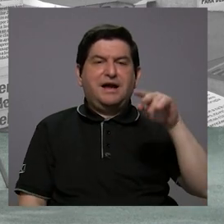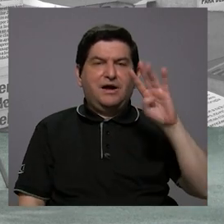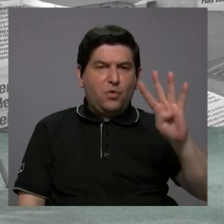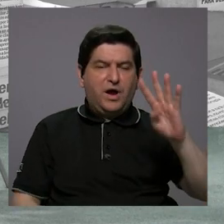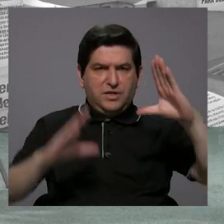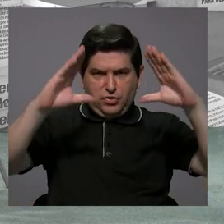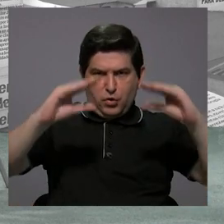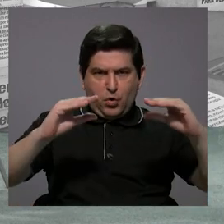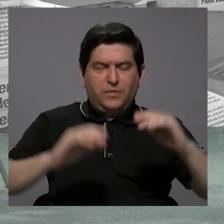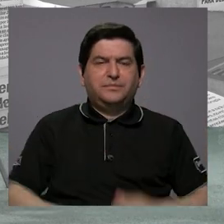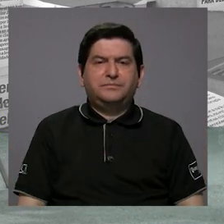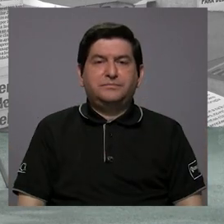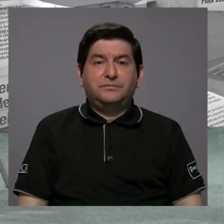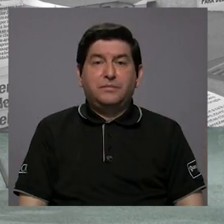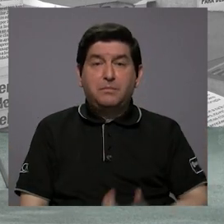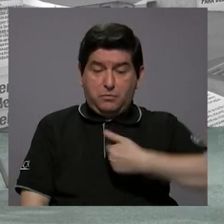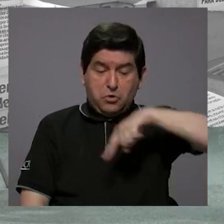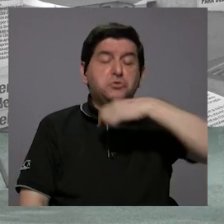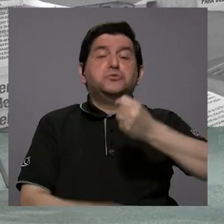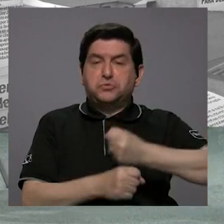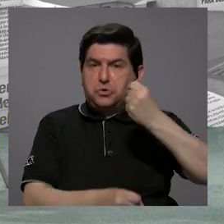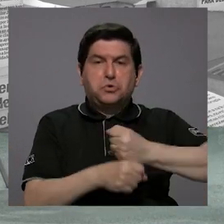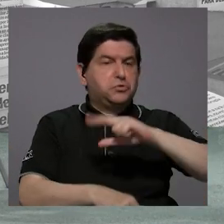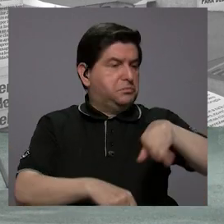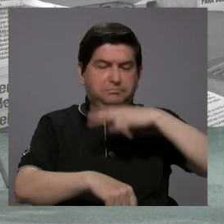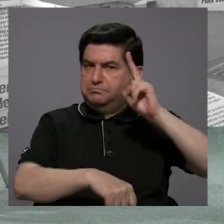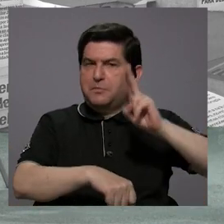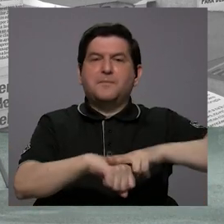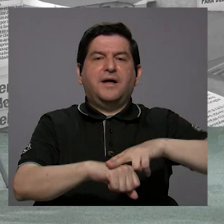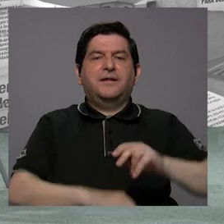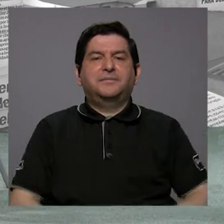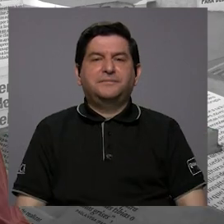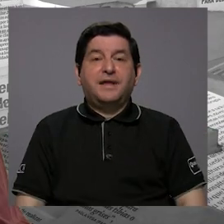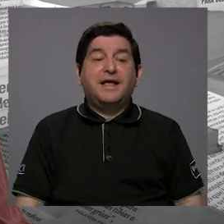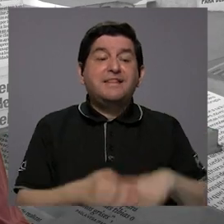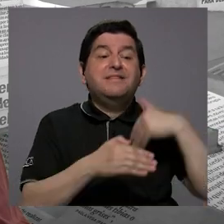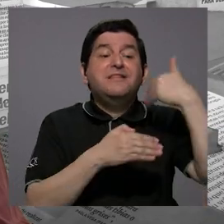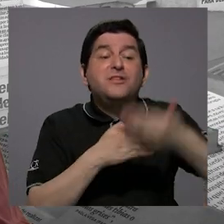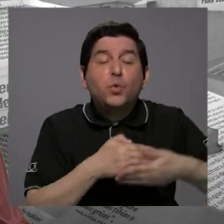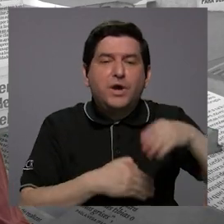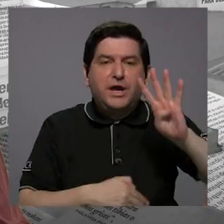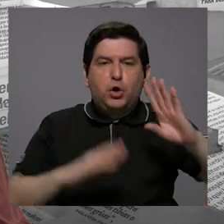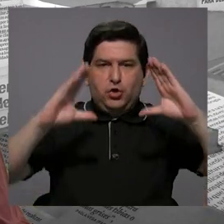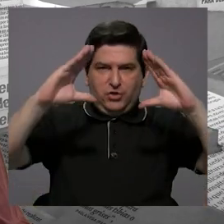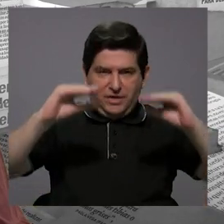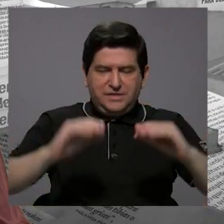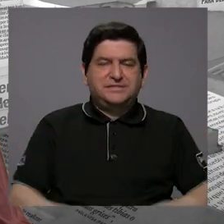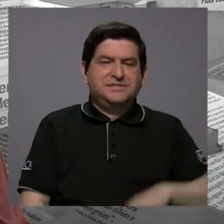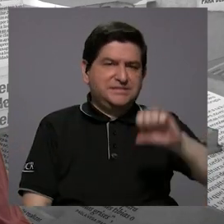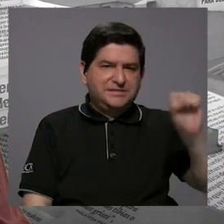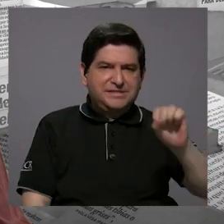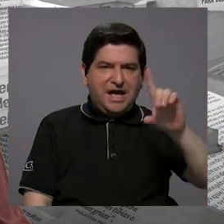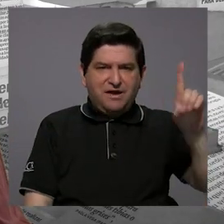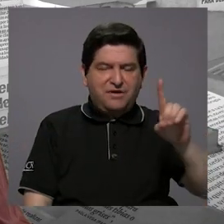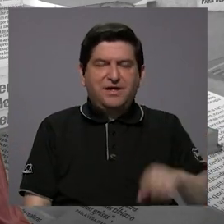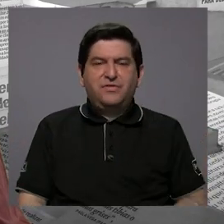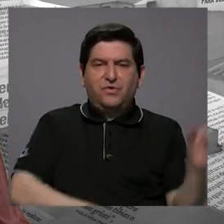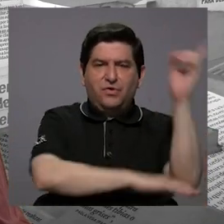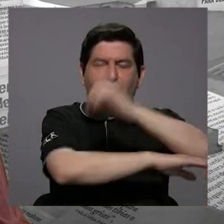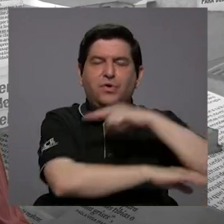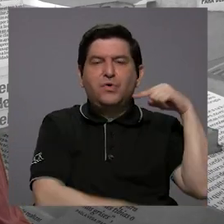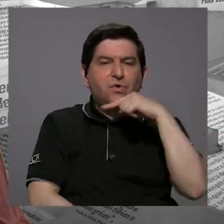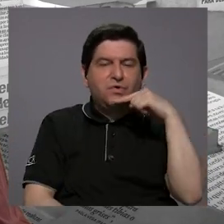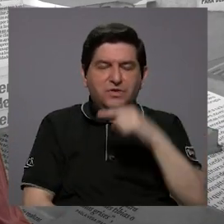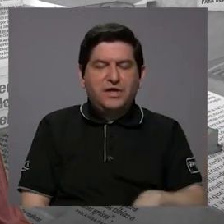7 a 4 de la tarde, pues vamos a estar trabajando como siempre, ¿verdad? Es después de las 4 de la tarde, sábados, domingos y feriados,